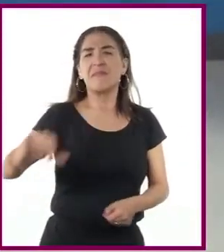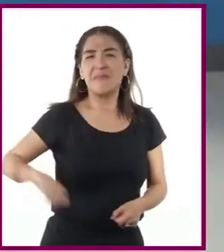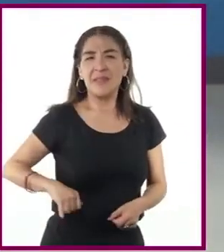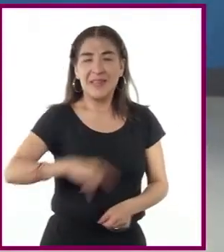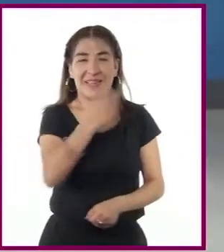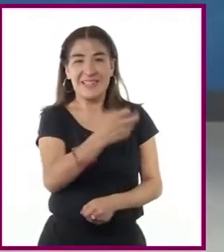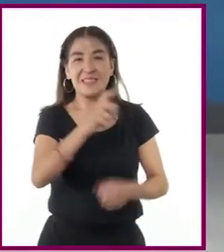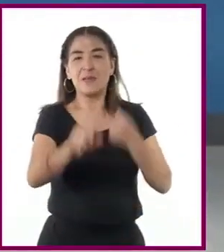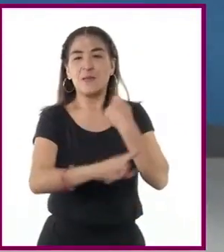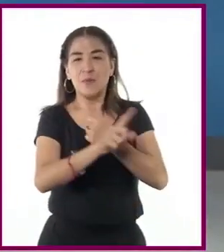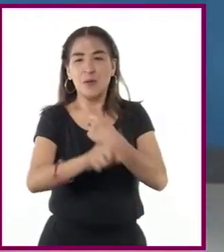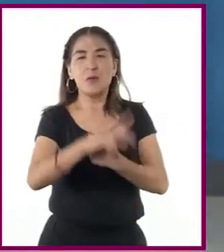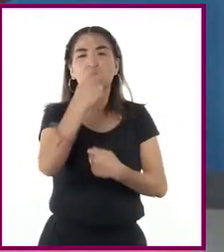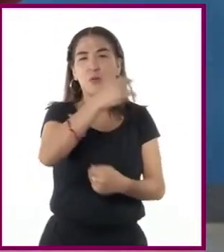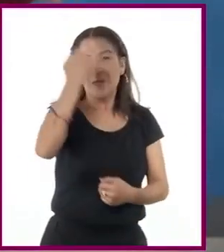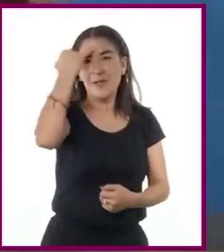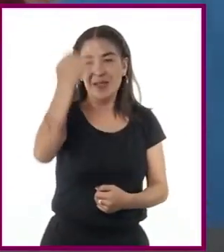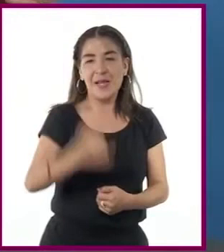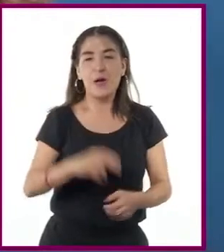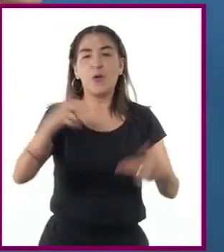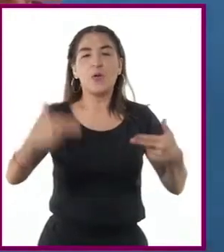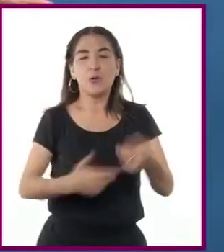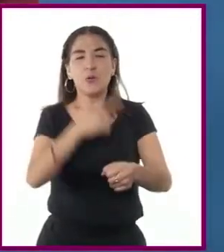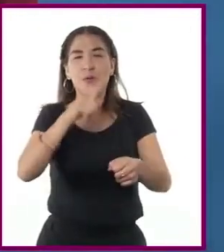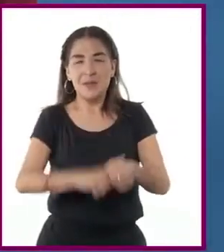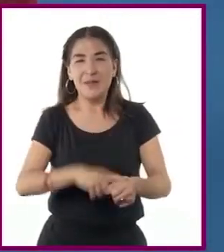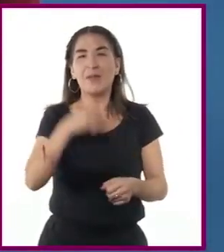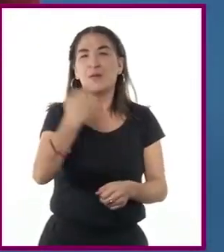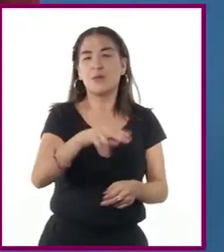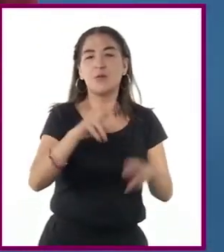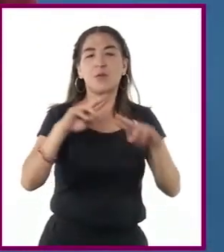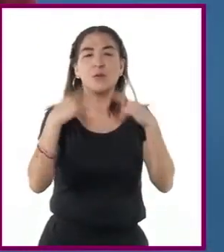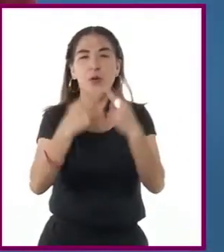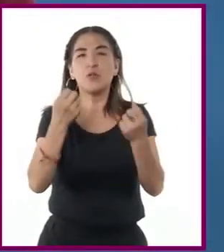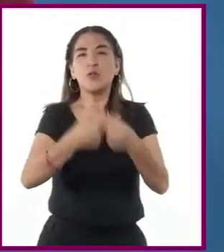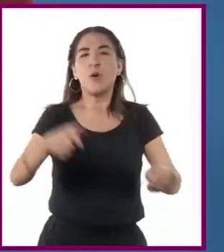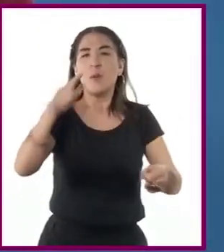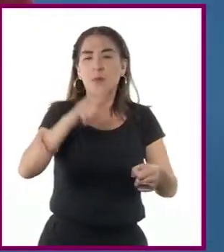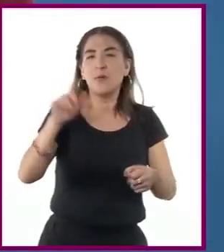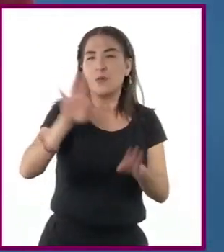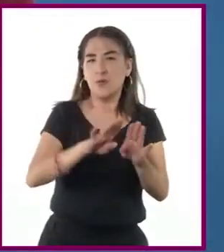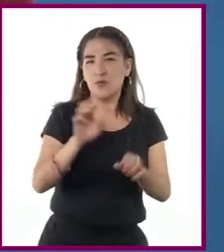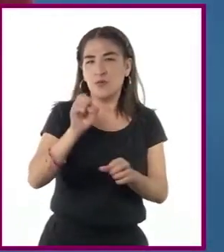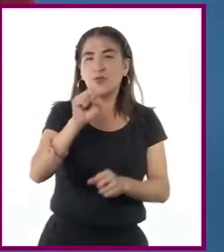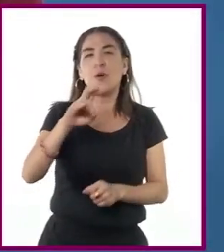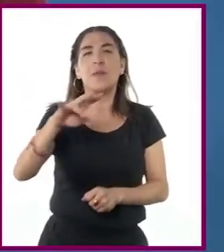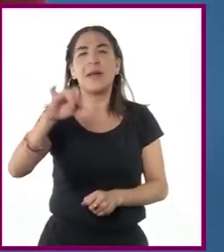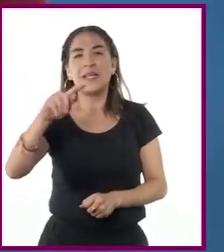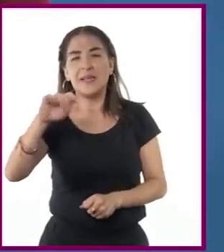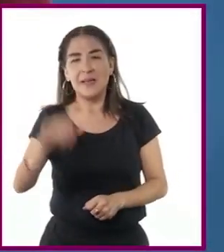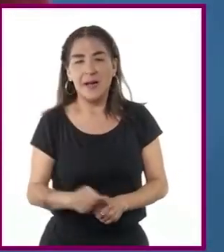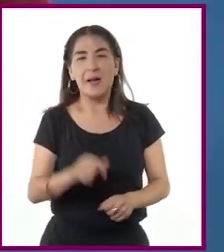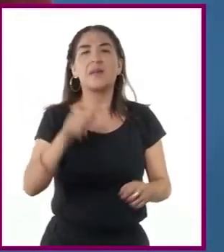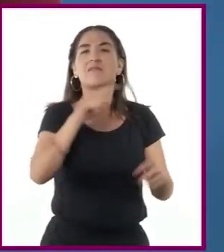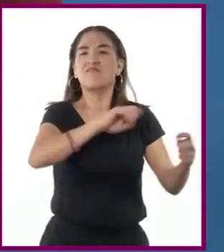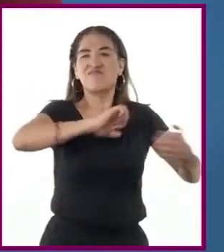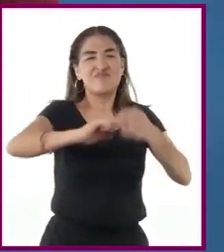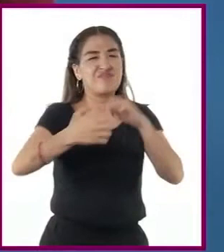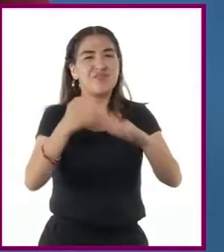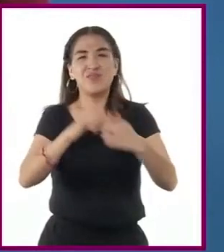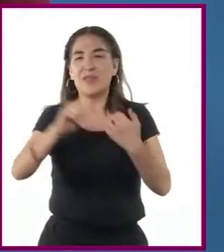pesar de la afiliación ideológica entre la Unión Soviética y Yugoslavia, esta nación se mantuvo independiente de la otra en todo momento.